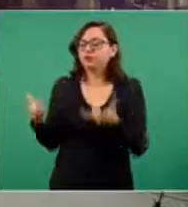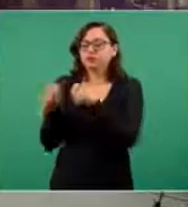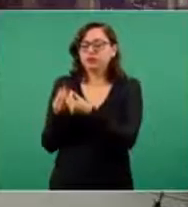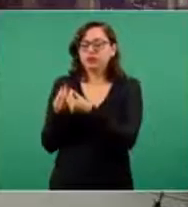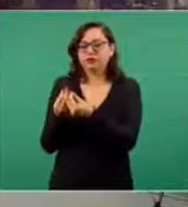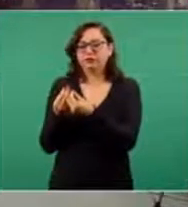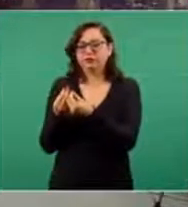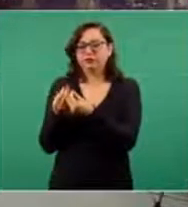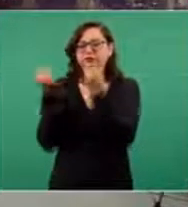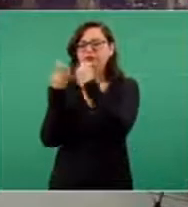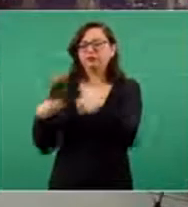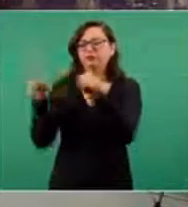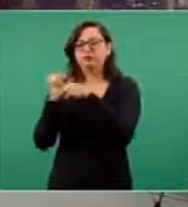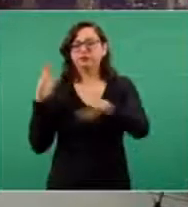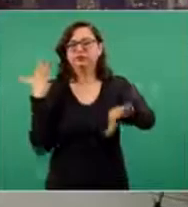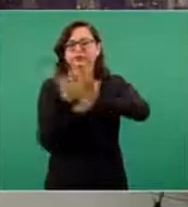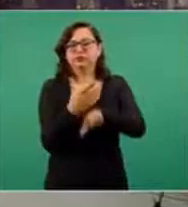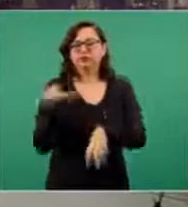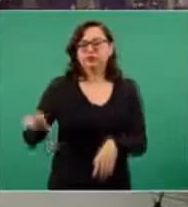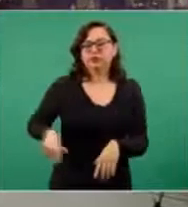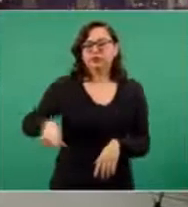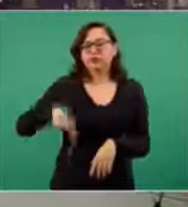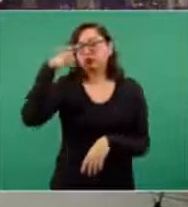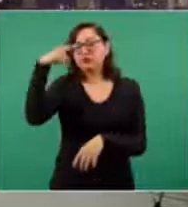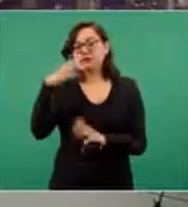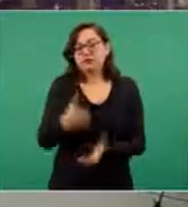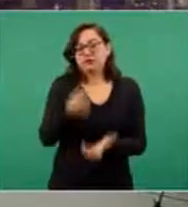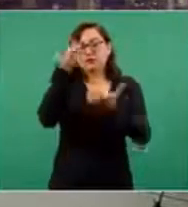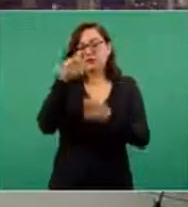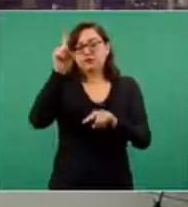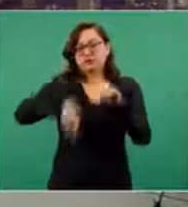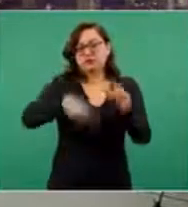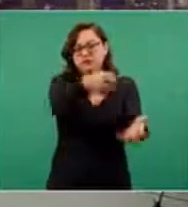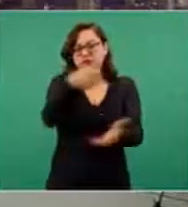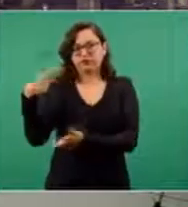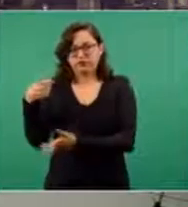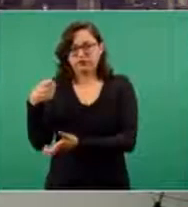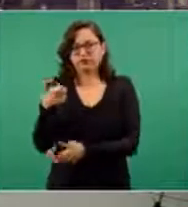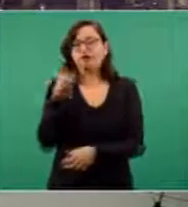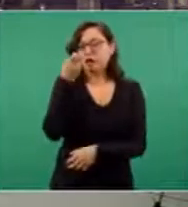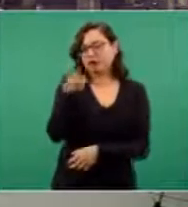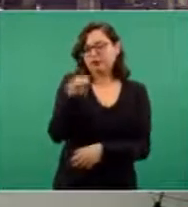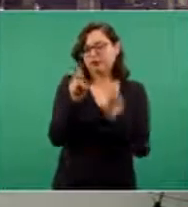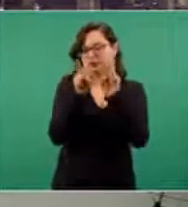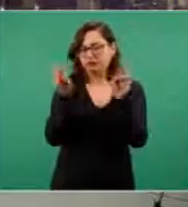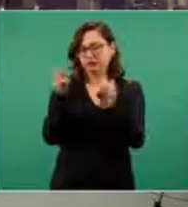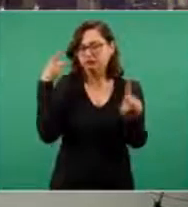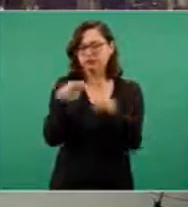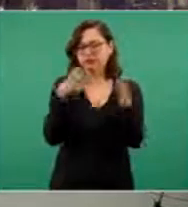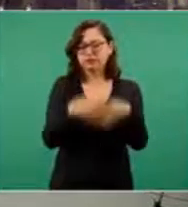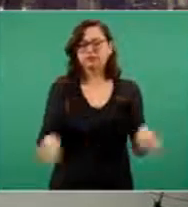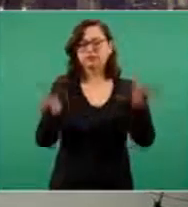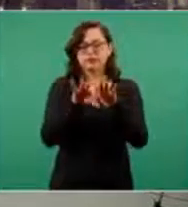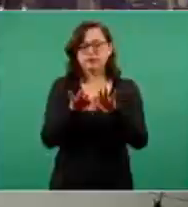eso es lo que está en el fondo, entonces,